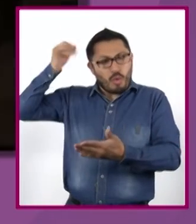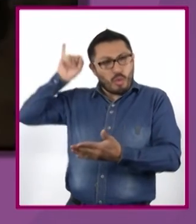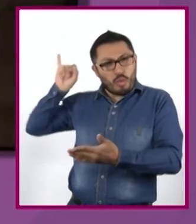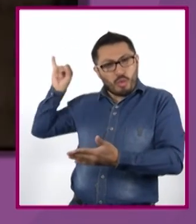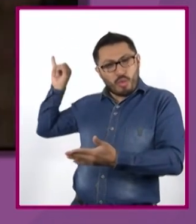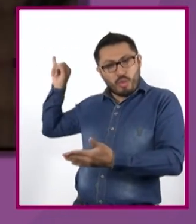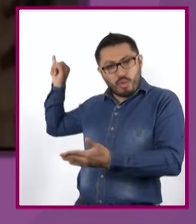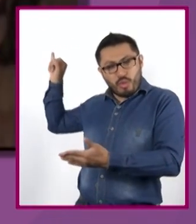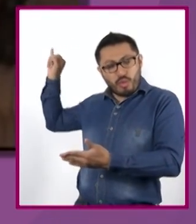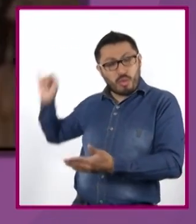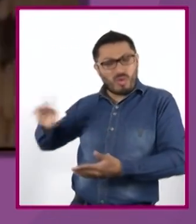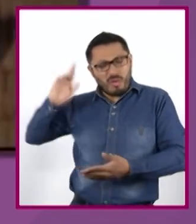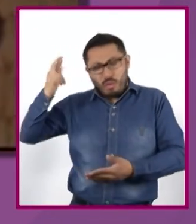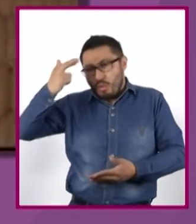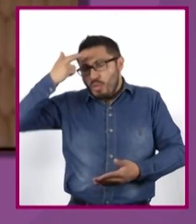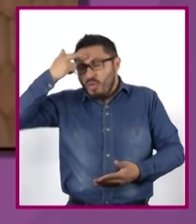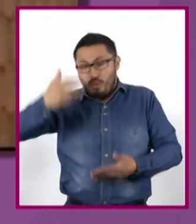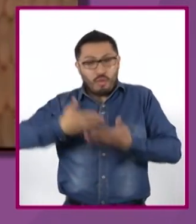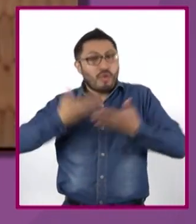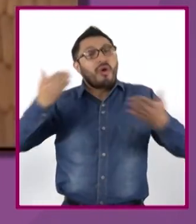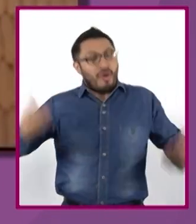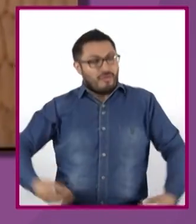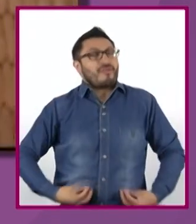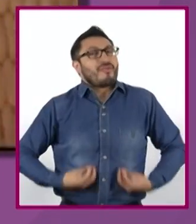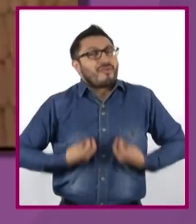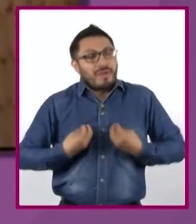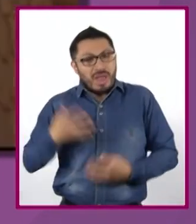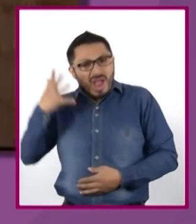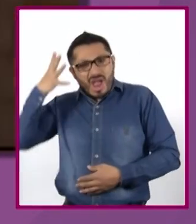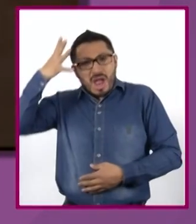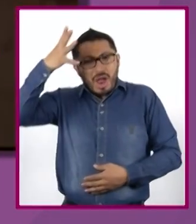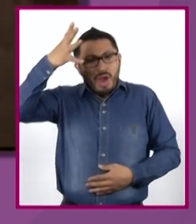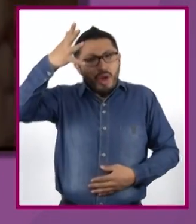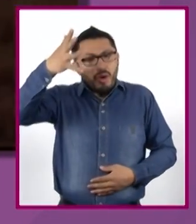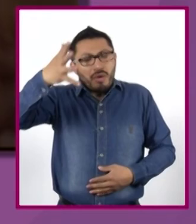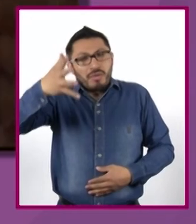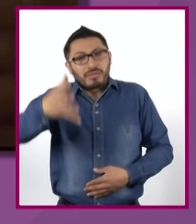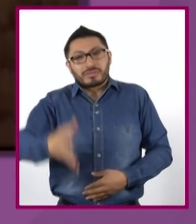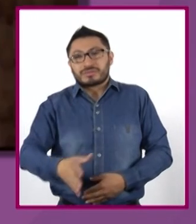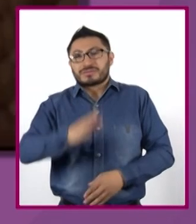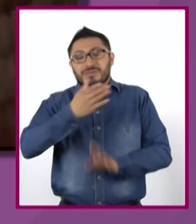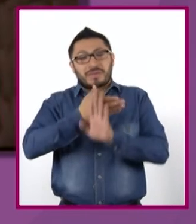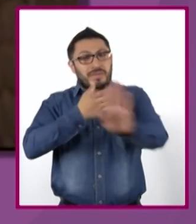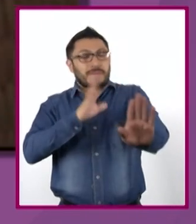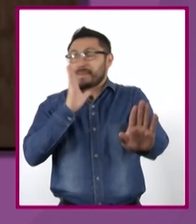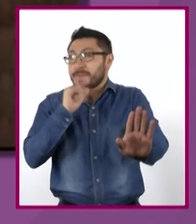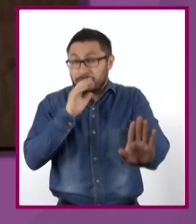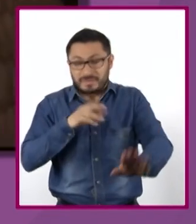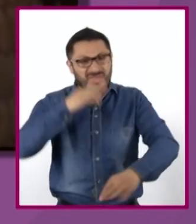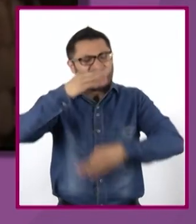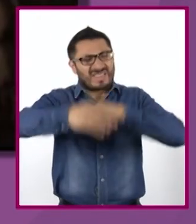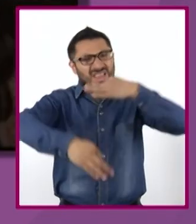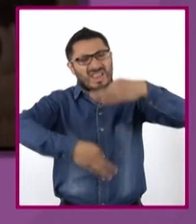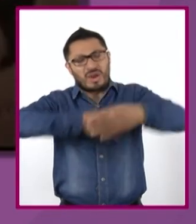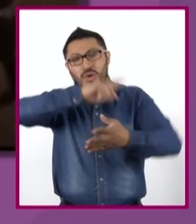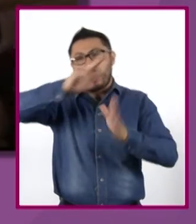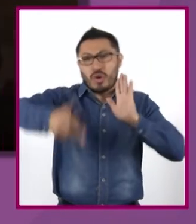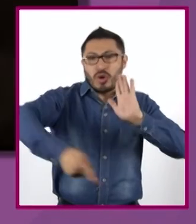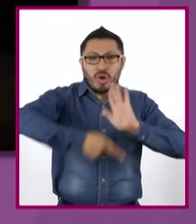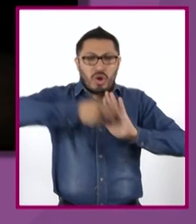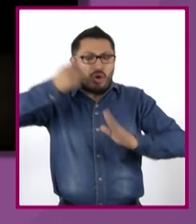el pasado de recuerdos, el presente vivido y el futuro inevitable y todo vuelta a empezar.